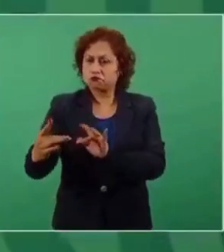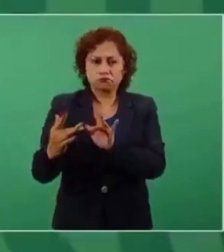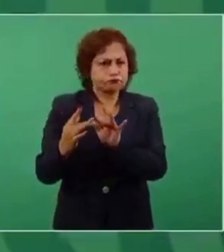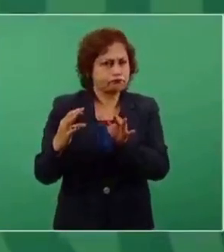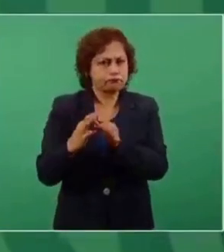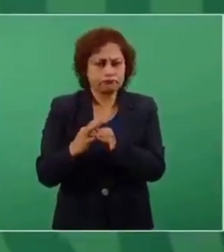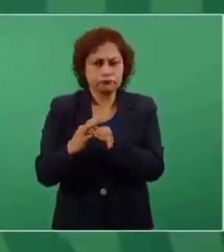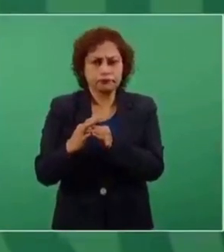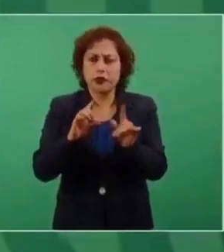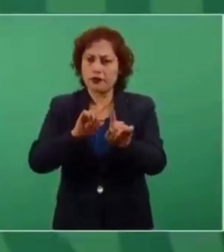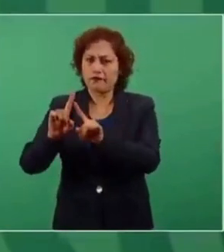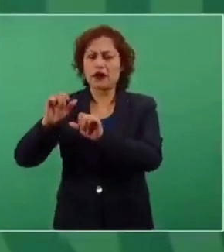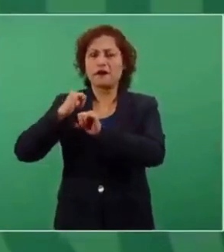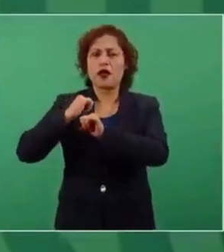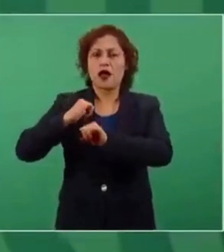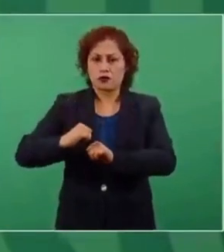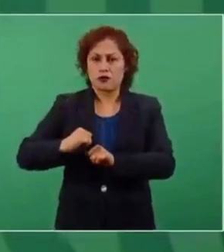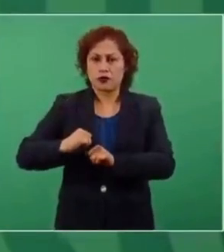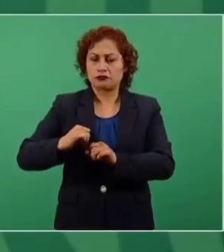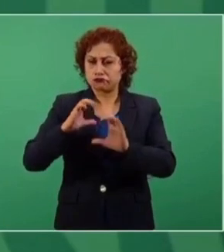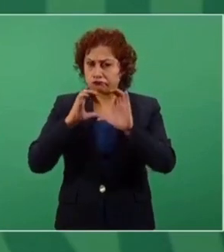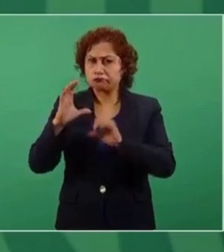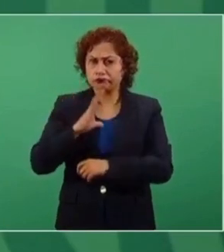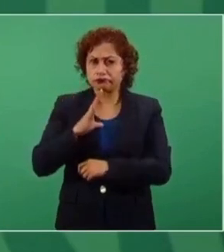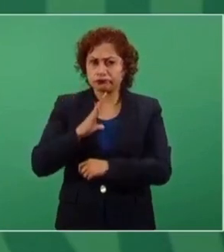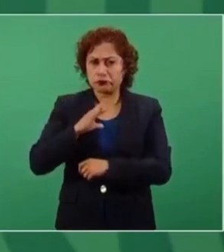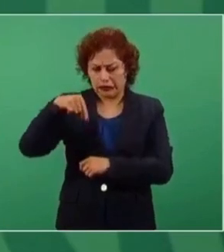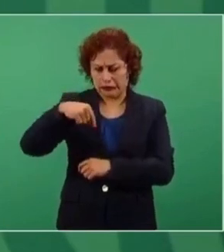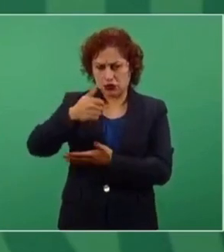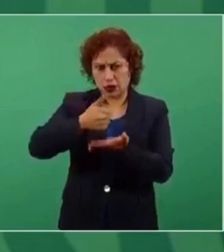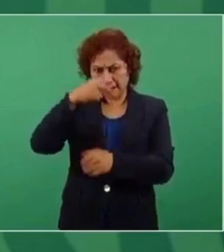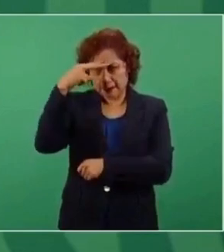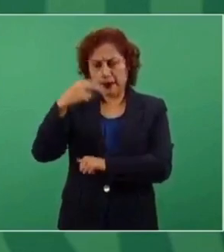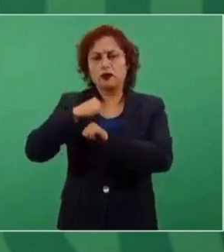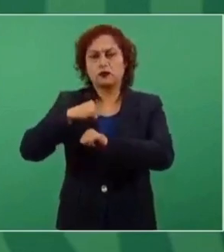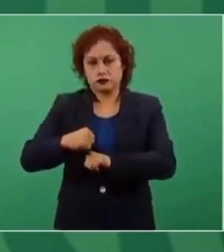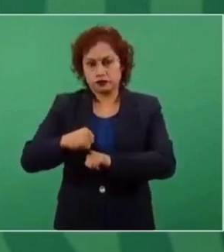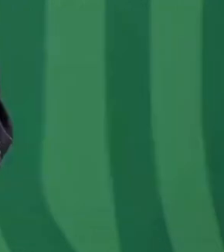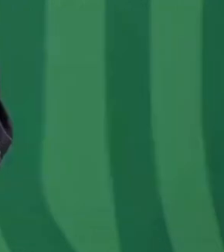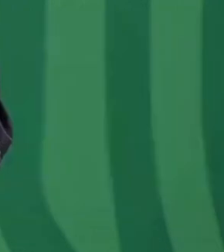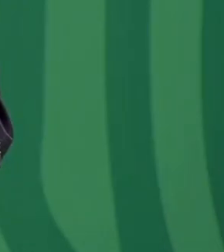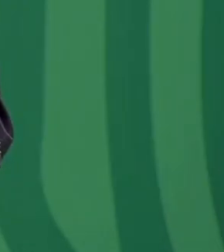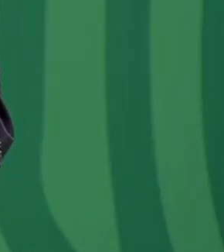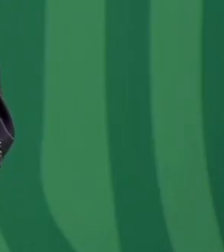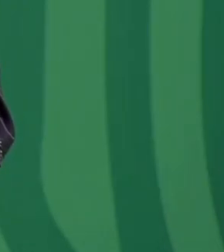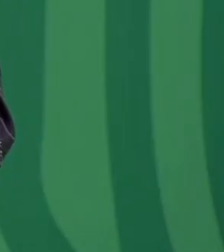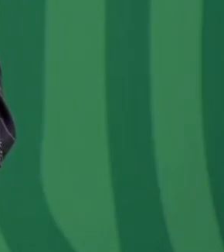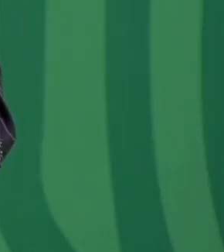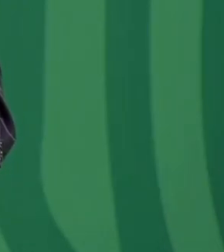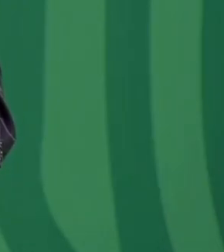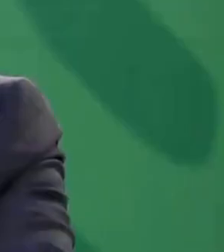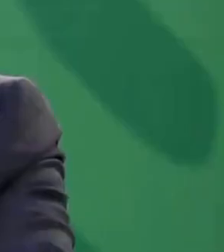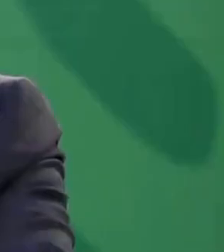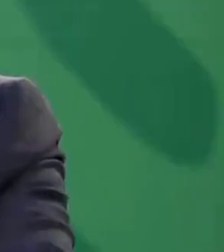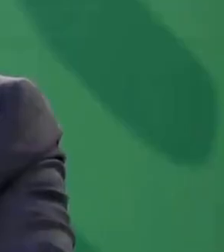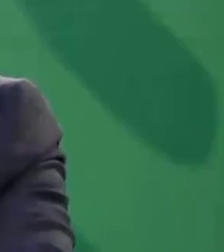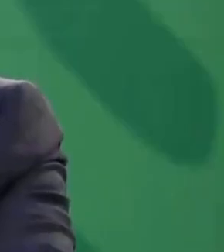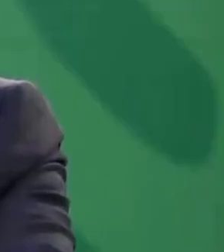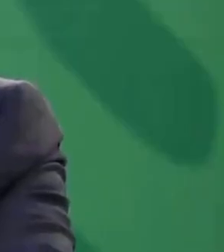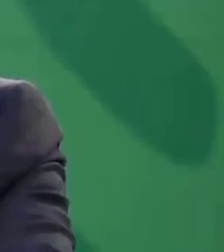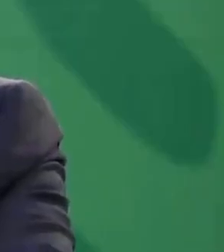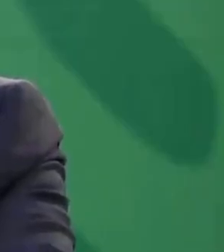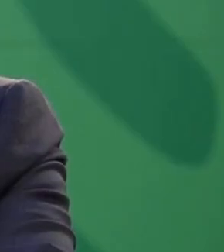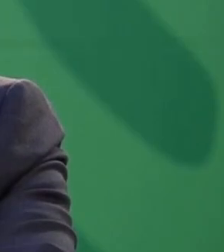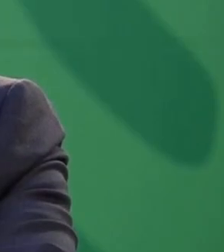autoridades de la Ciudad de México. El informe que me dieron ayer es de que no querían hablar,